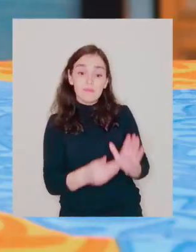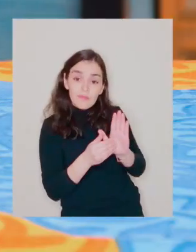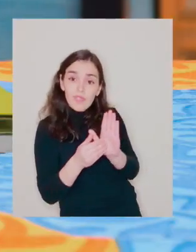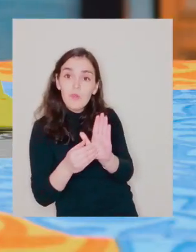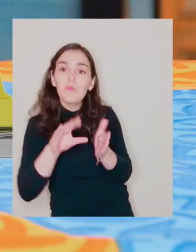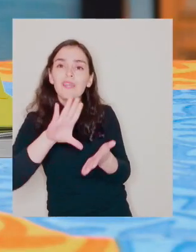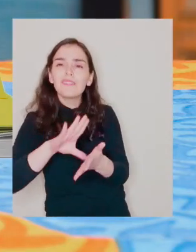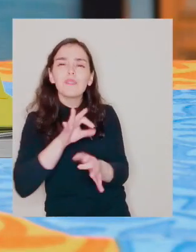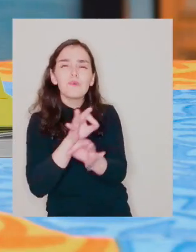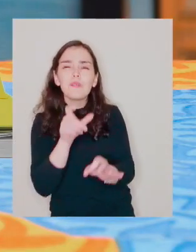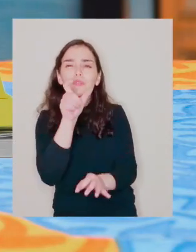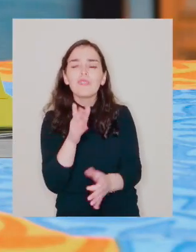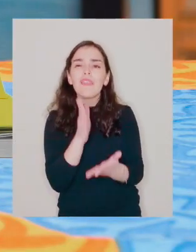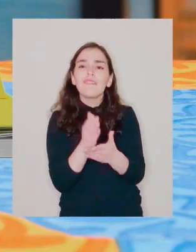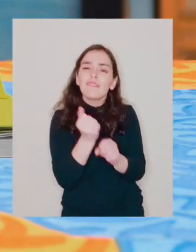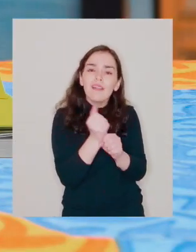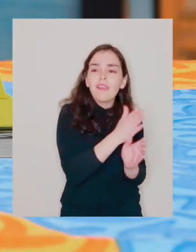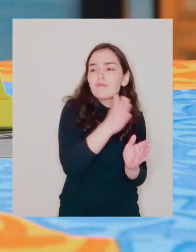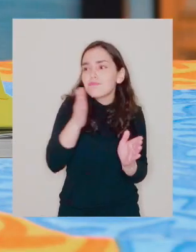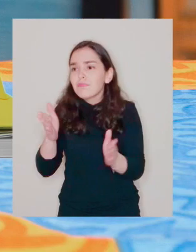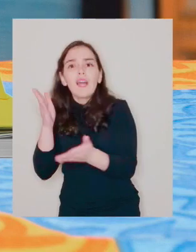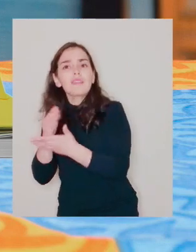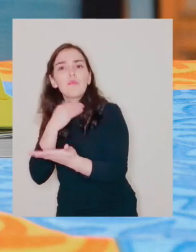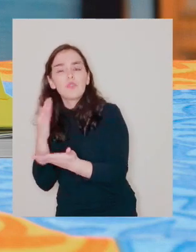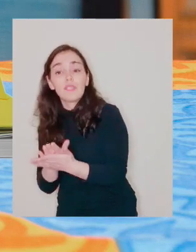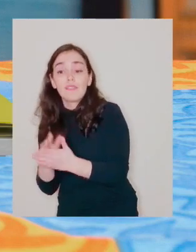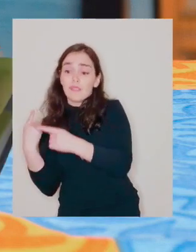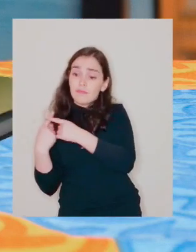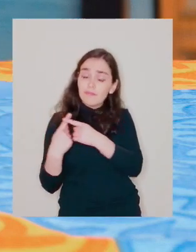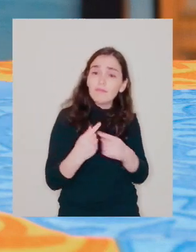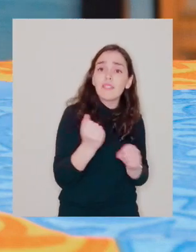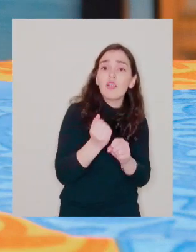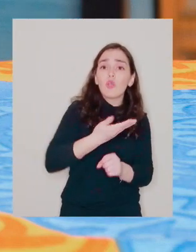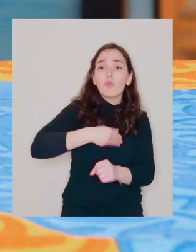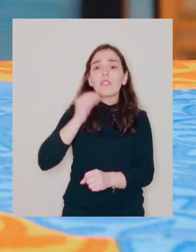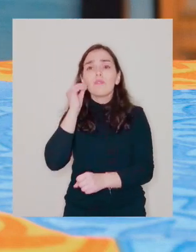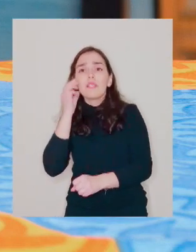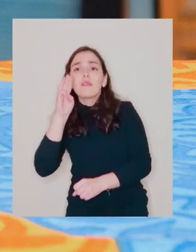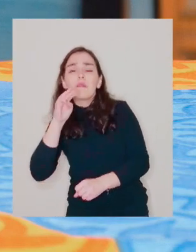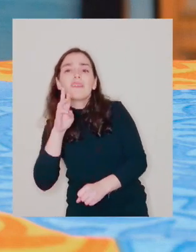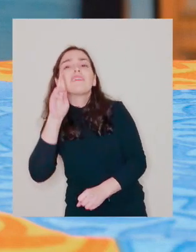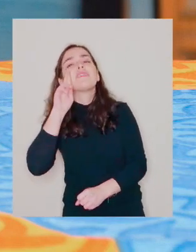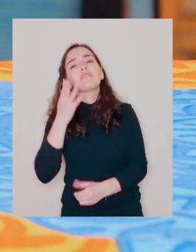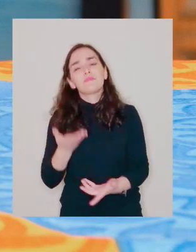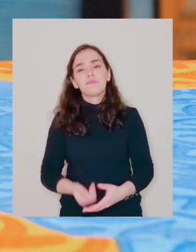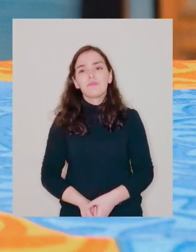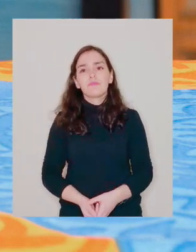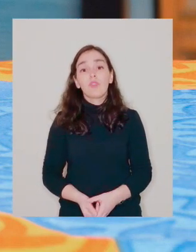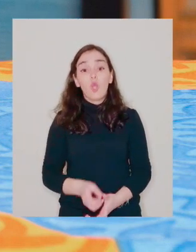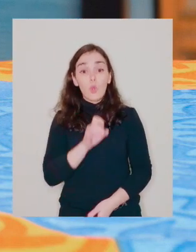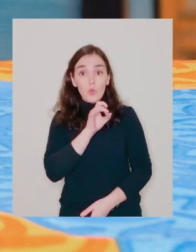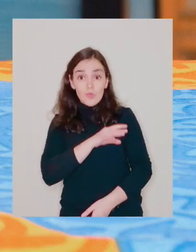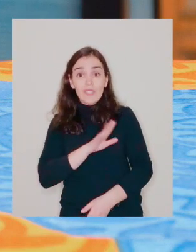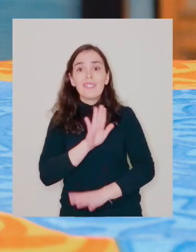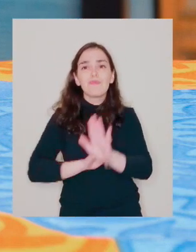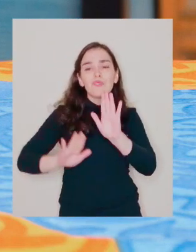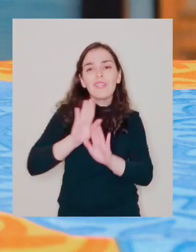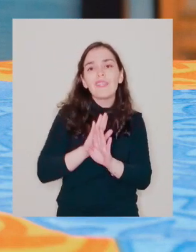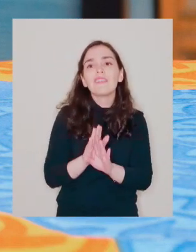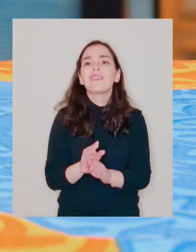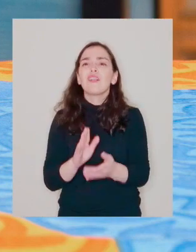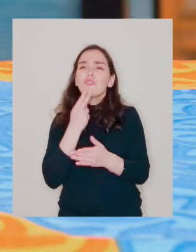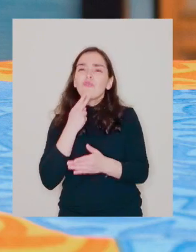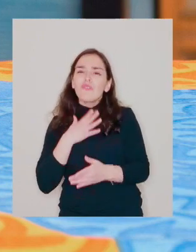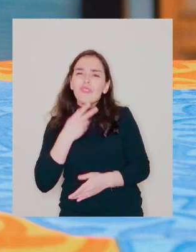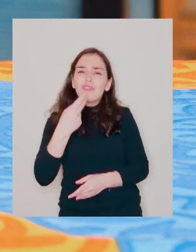Te propongo un país donde nadie deba trabajar hasta morir Y donde el incansable trabajo de nuestras madres y abuelas Sea reconocido Un